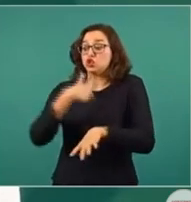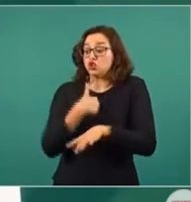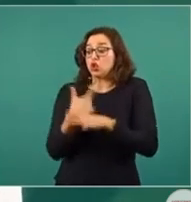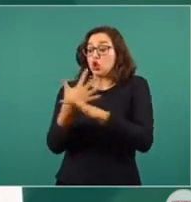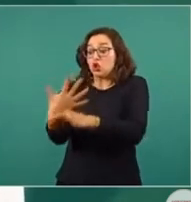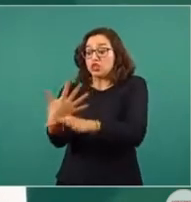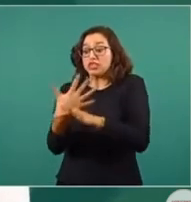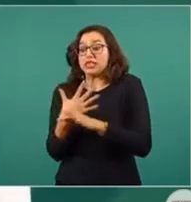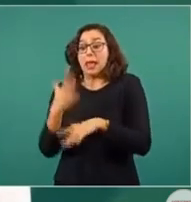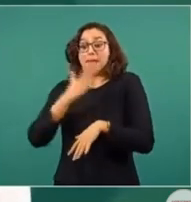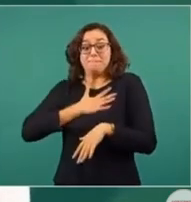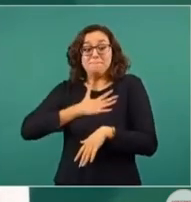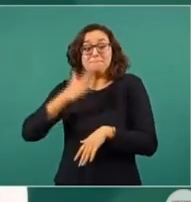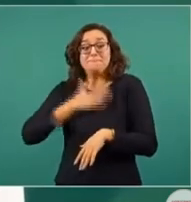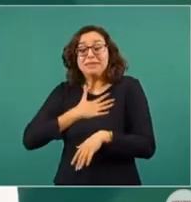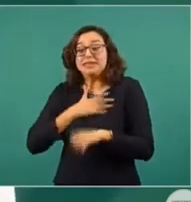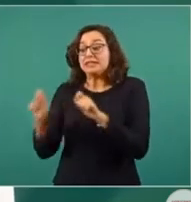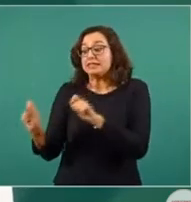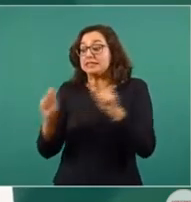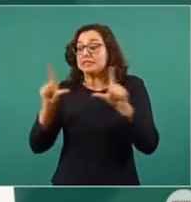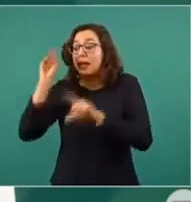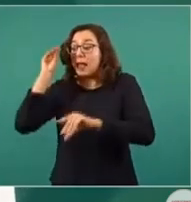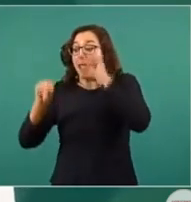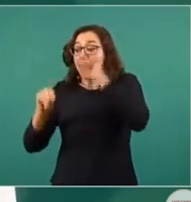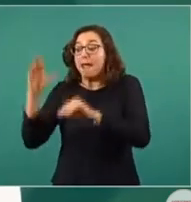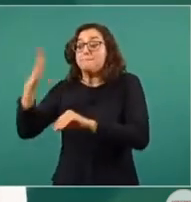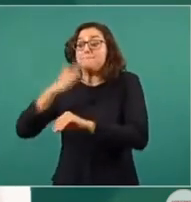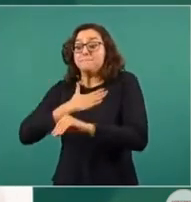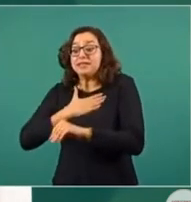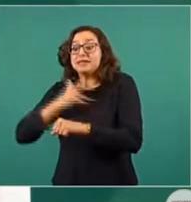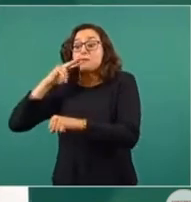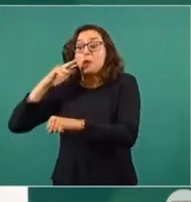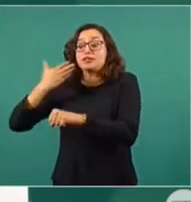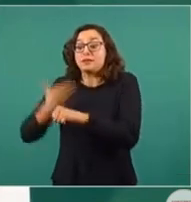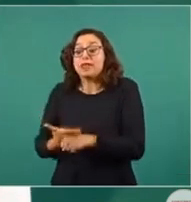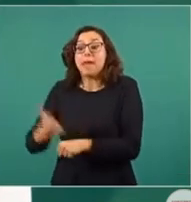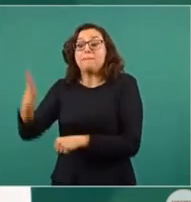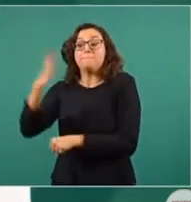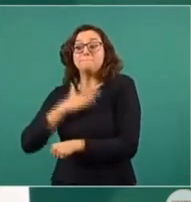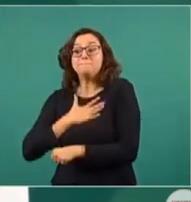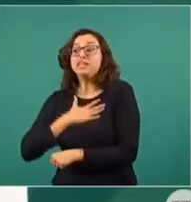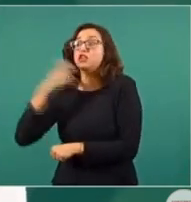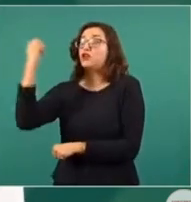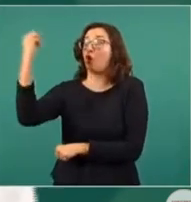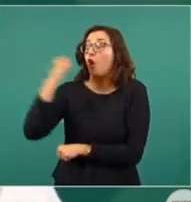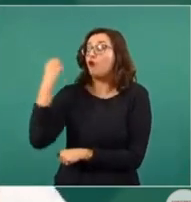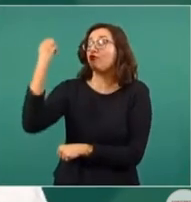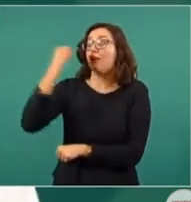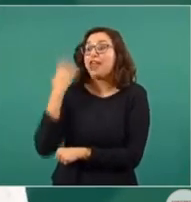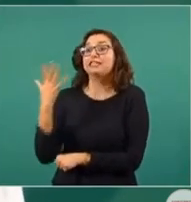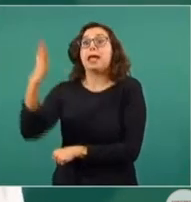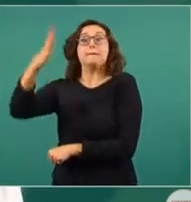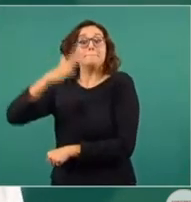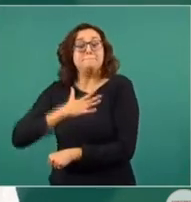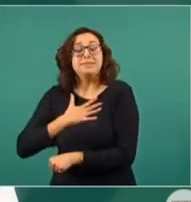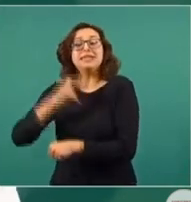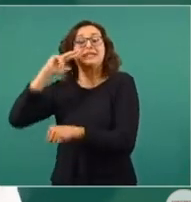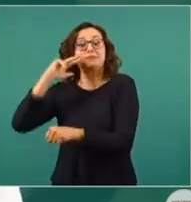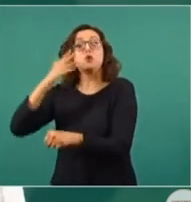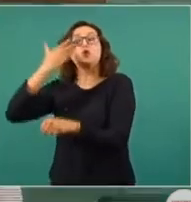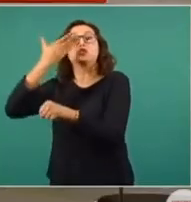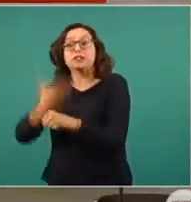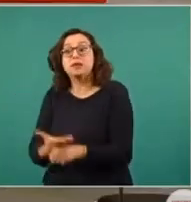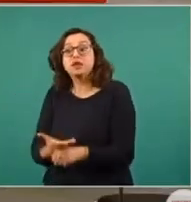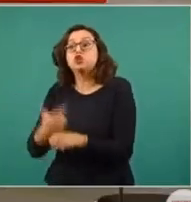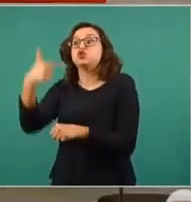cuando yo hago mi diapositiva y la presento, yo me hago cargo de mi diapositiva. La información que presenté ahí era específicamente